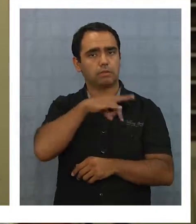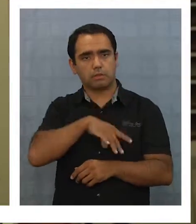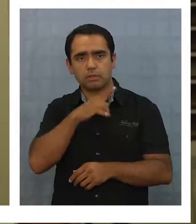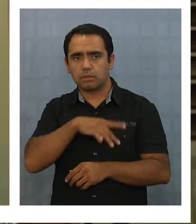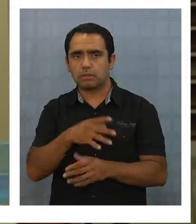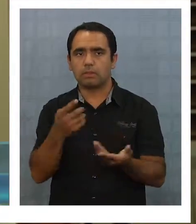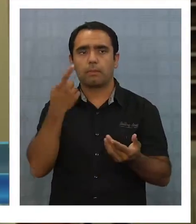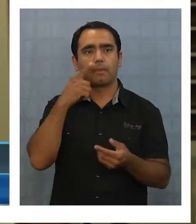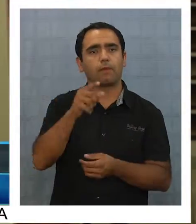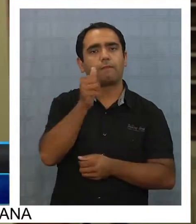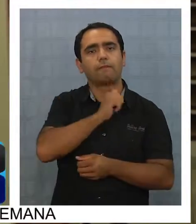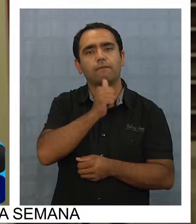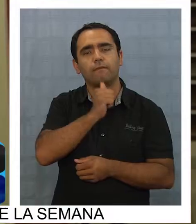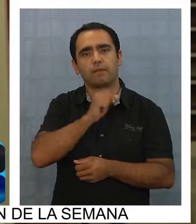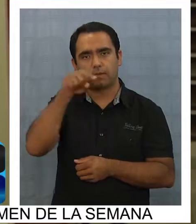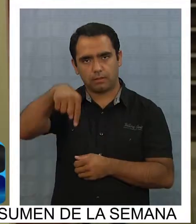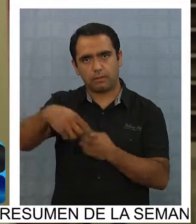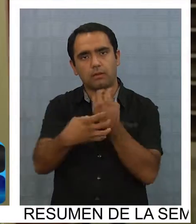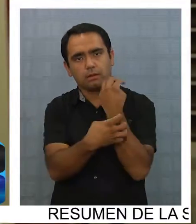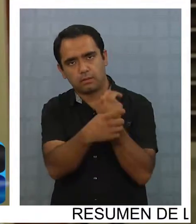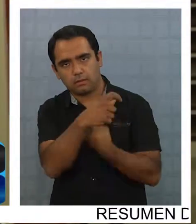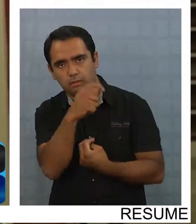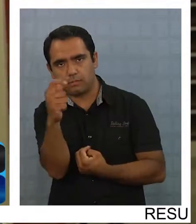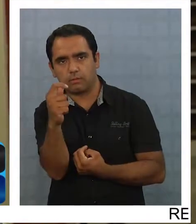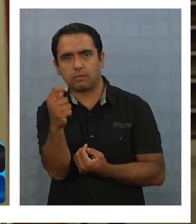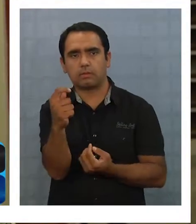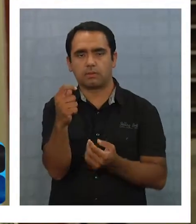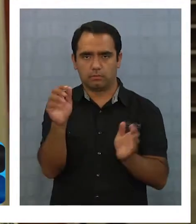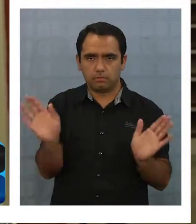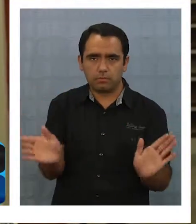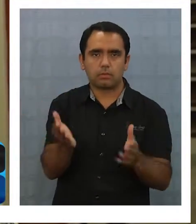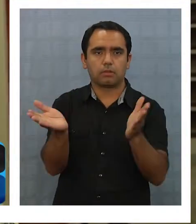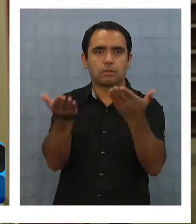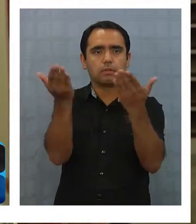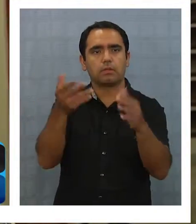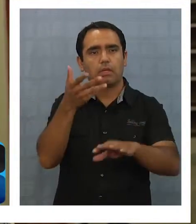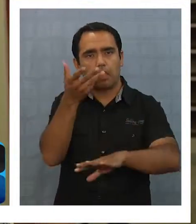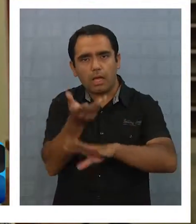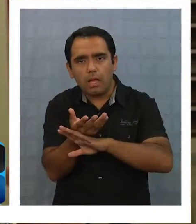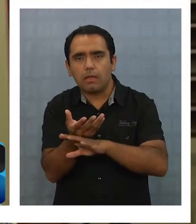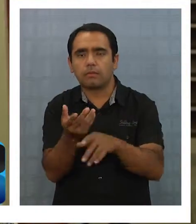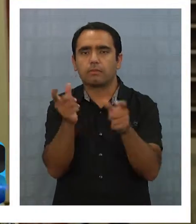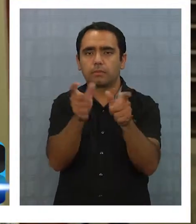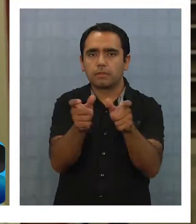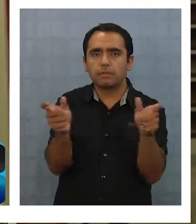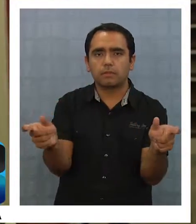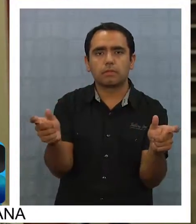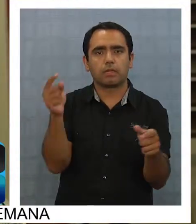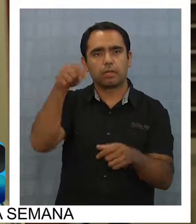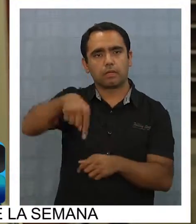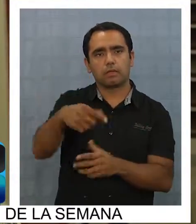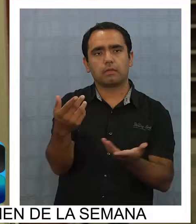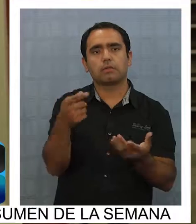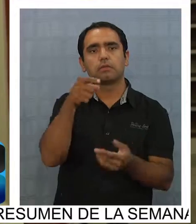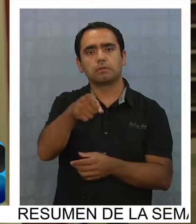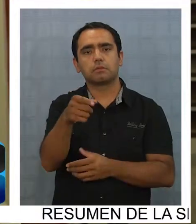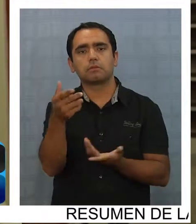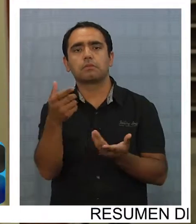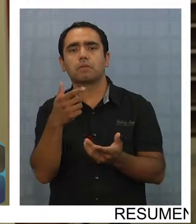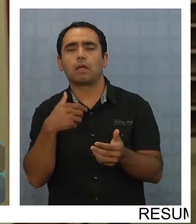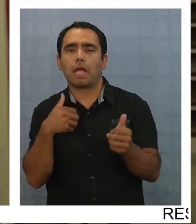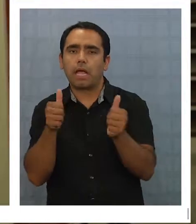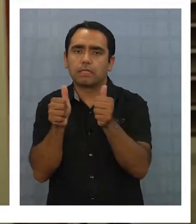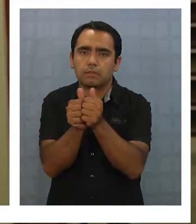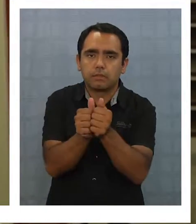pero nos faltaba, digamos, esta región, darle un puntapié de tener embajadores, consejeros regionales acá. Y esa es la idea,